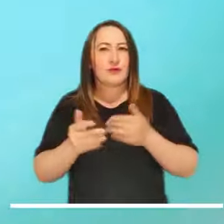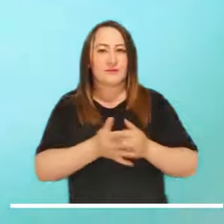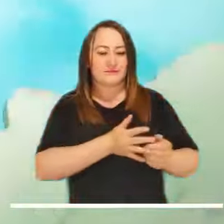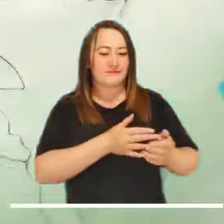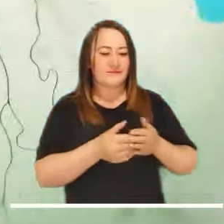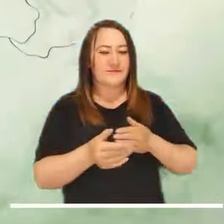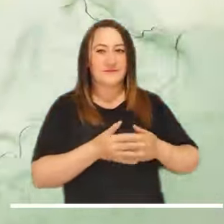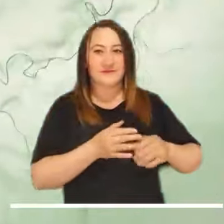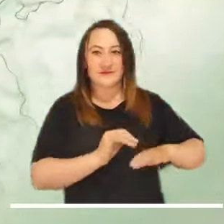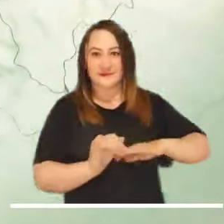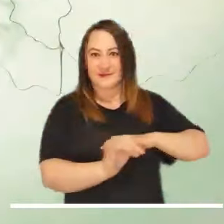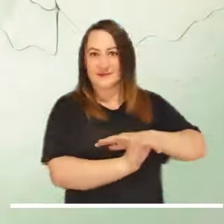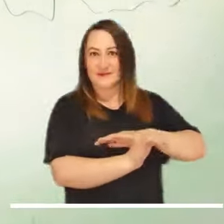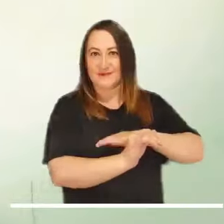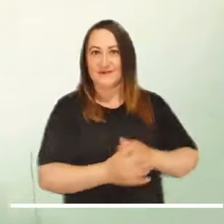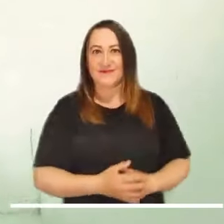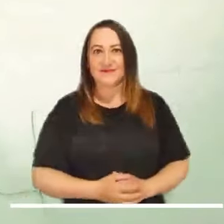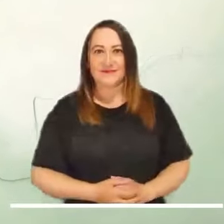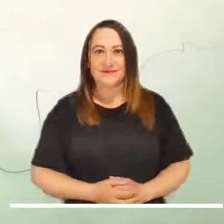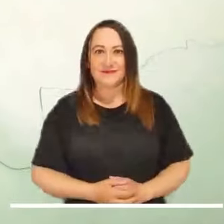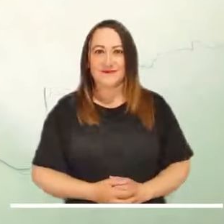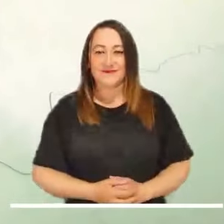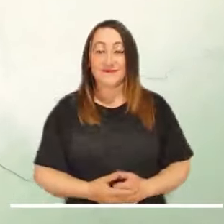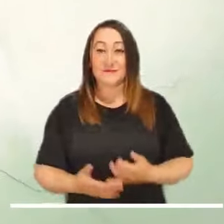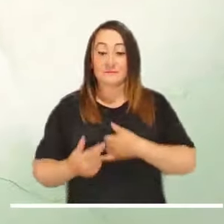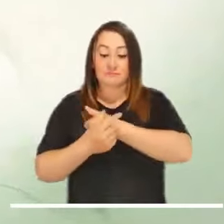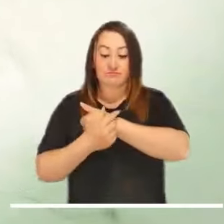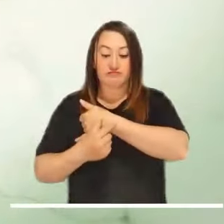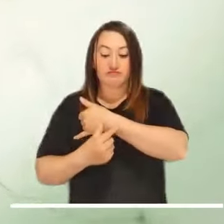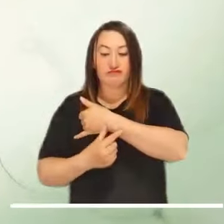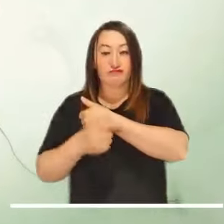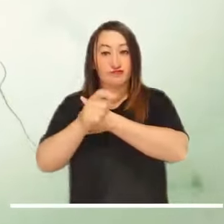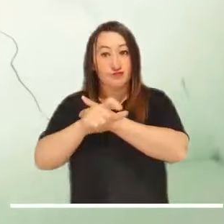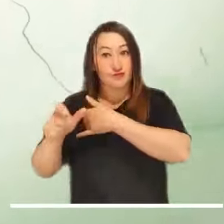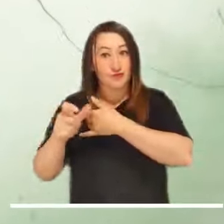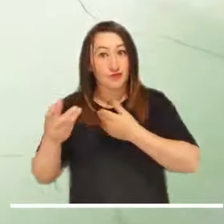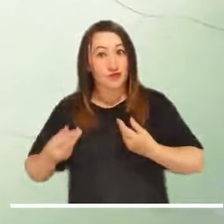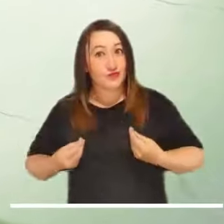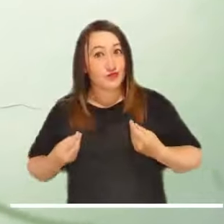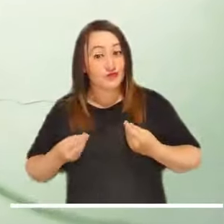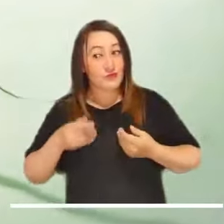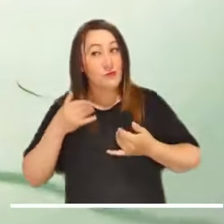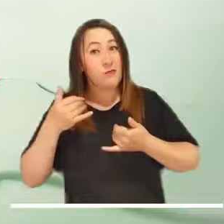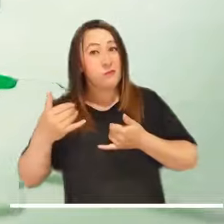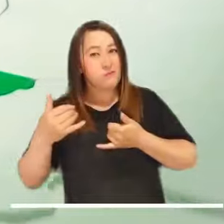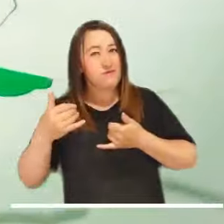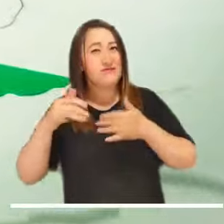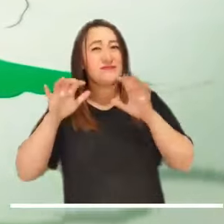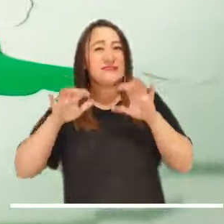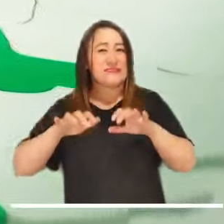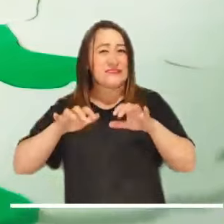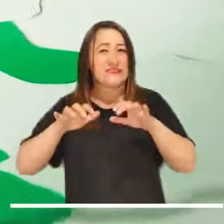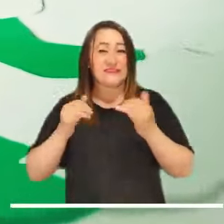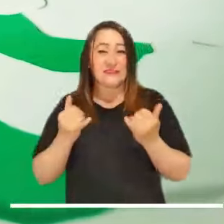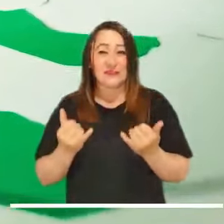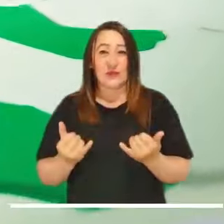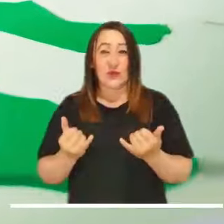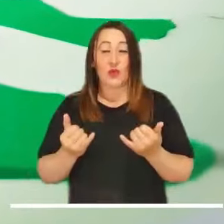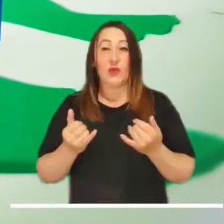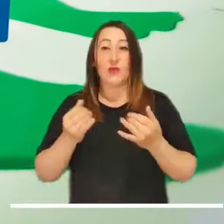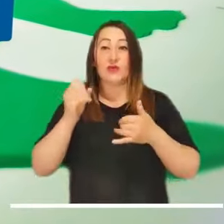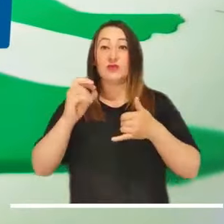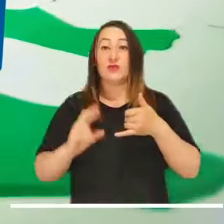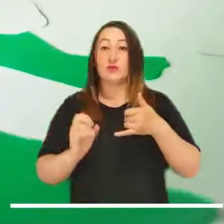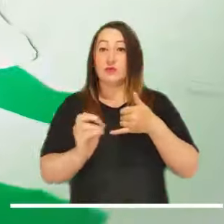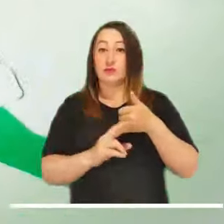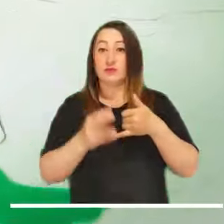Providencia. Los habitantes del Pacífico podrían recibir la visita de algunas lluvias en el suroriente de Chocó y